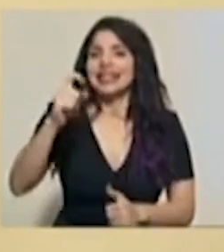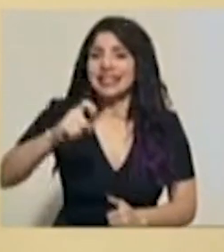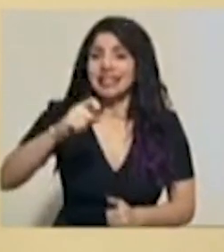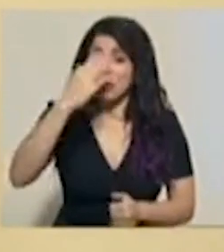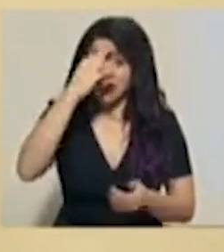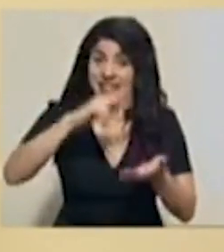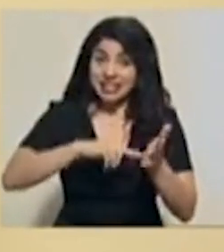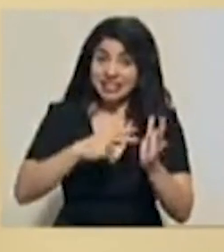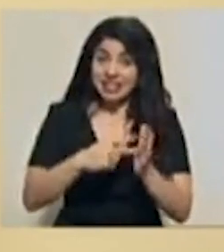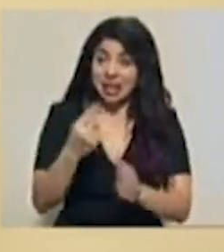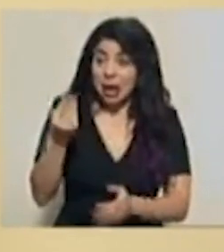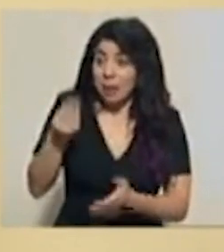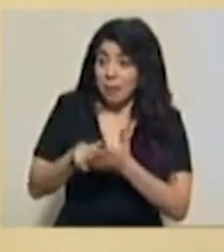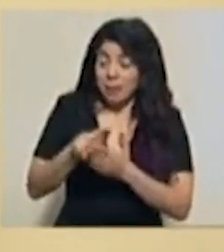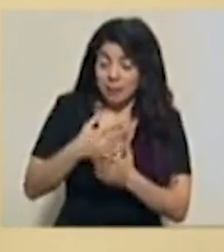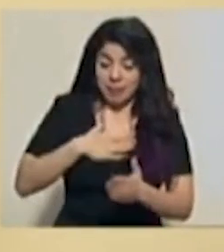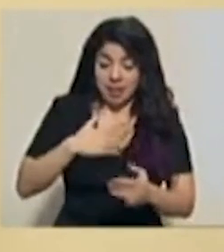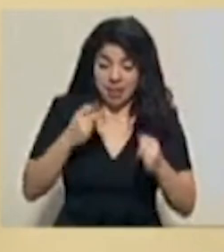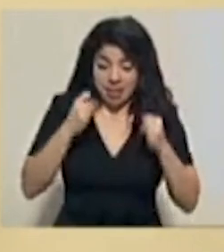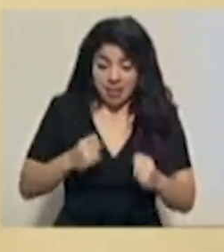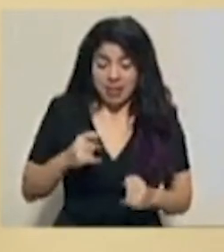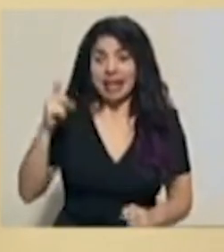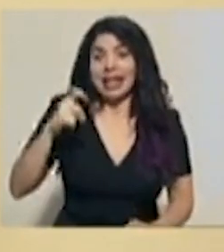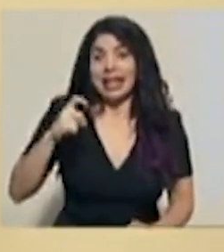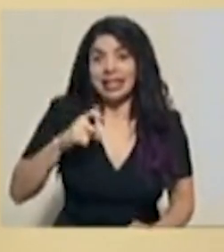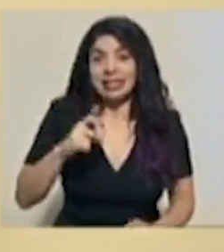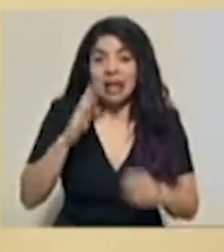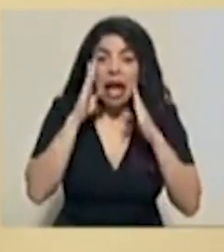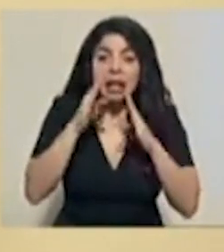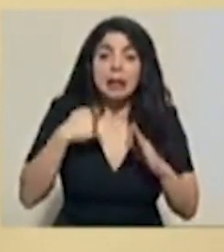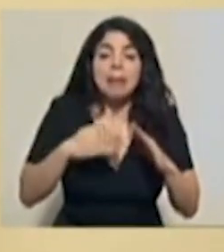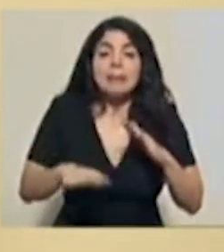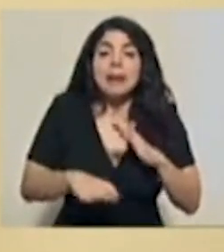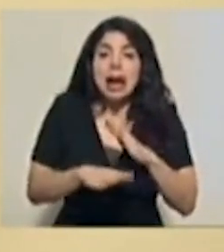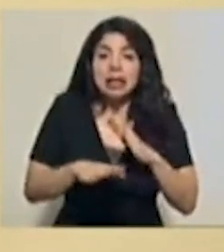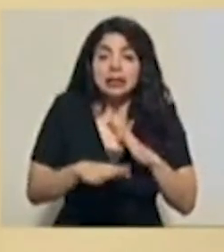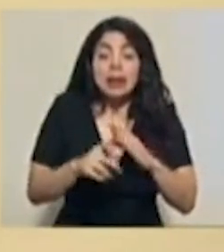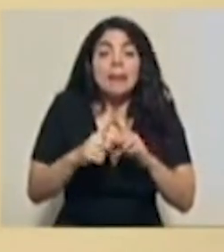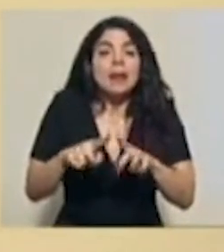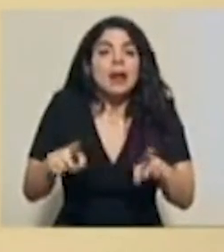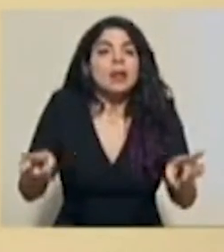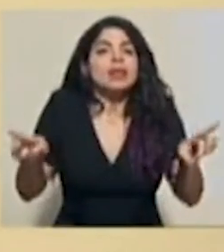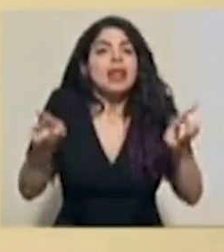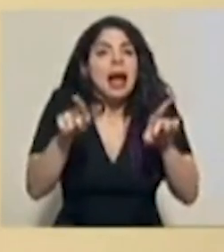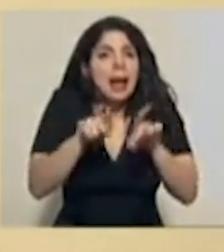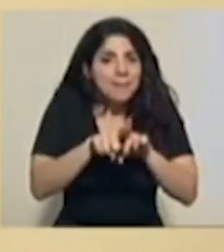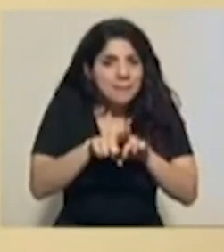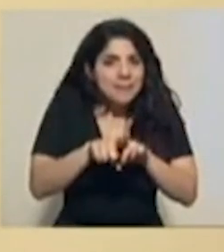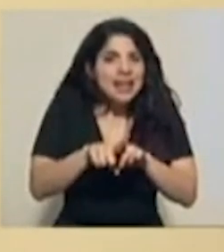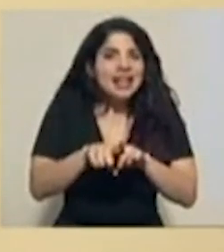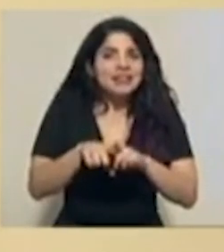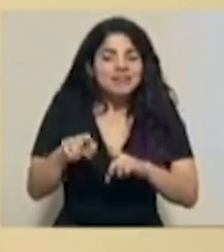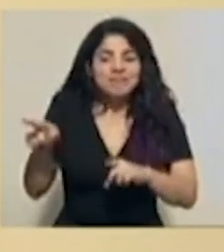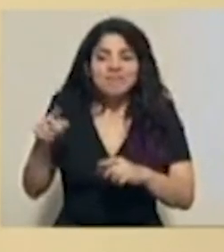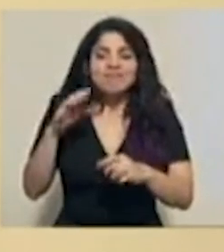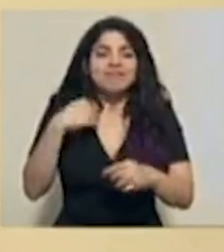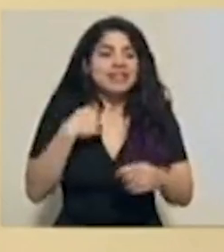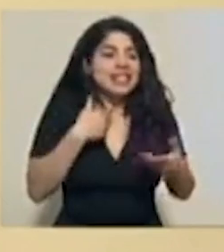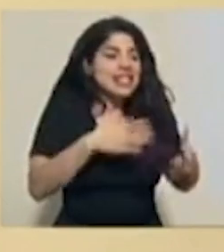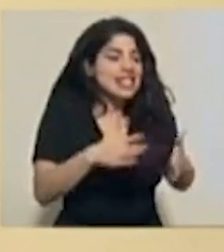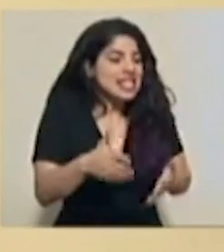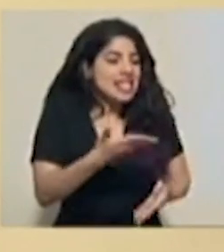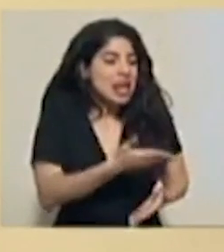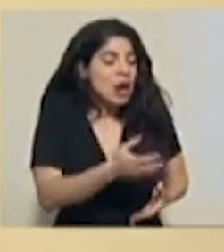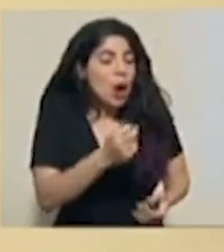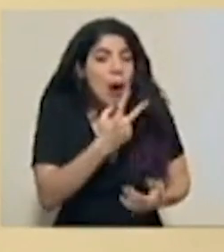sólo la necesidad individual que tiene la persona de atender sus necesidades básicas, sino que también tiene que velar por hijos o hijas o por